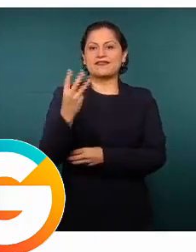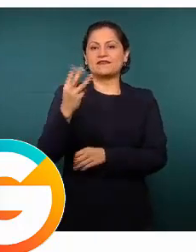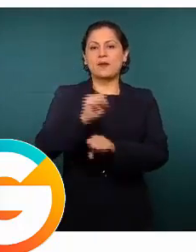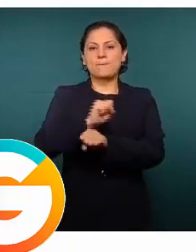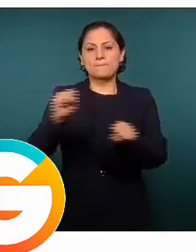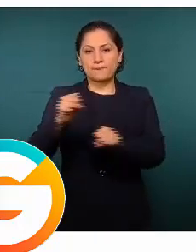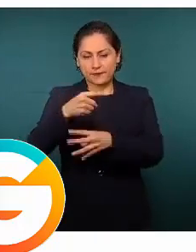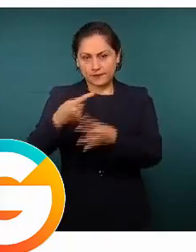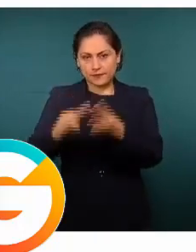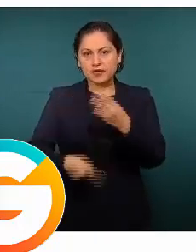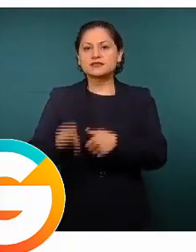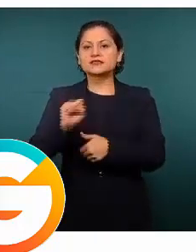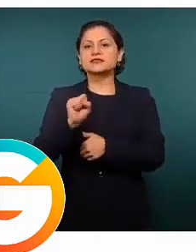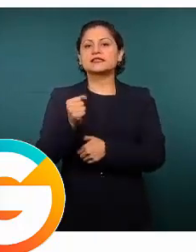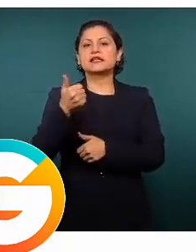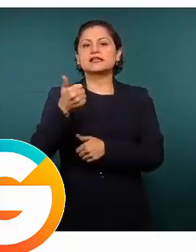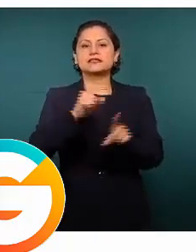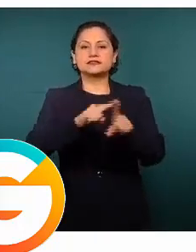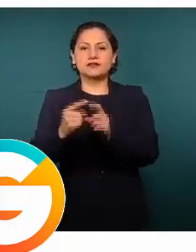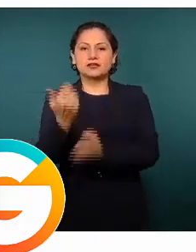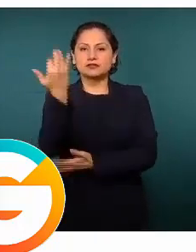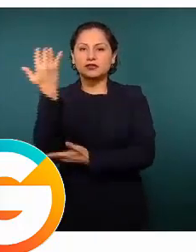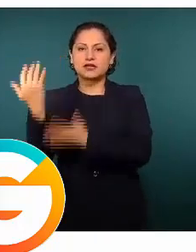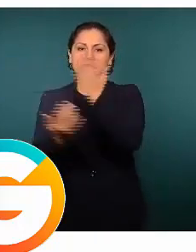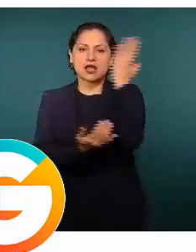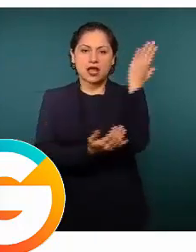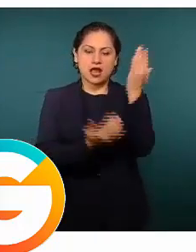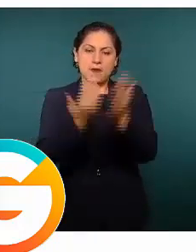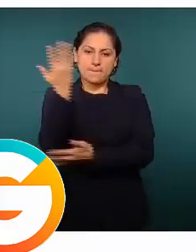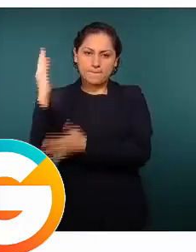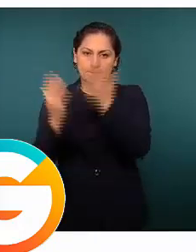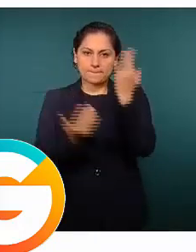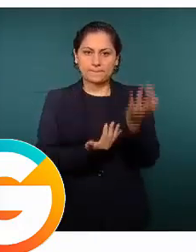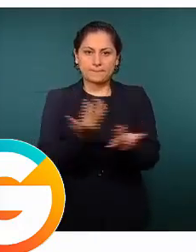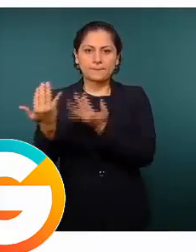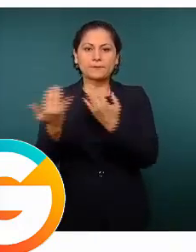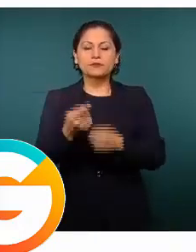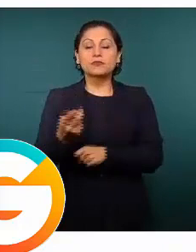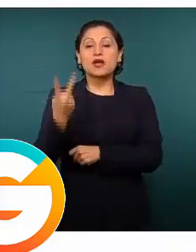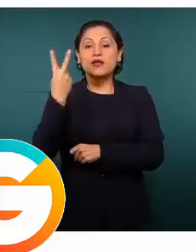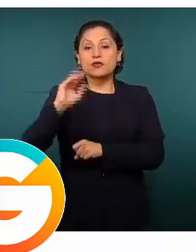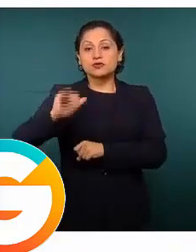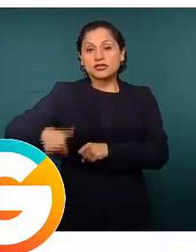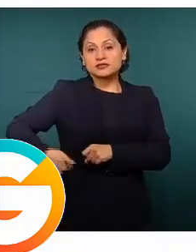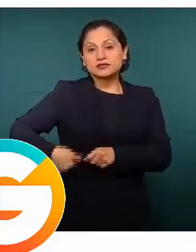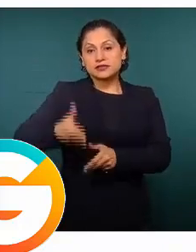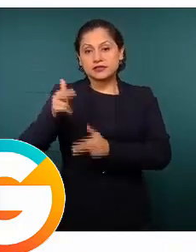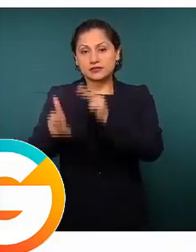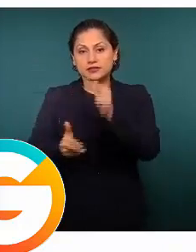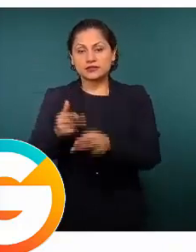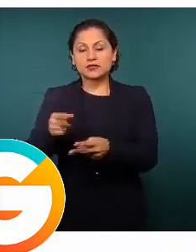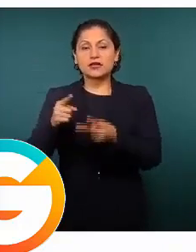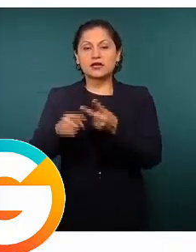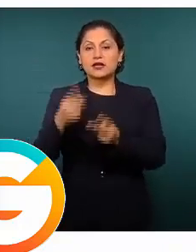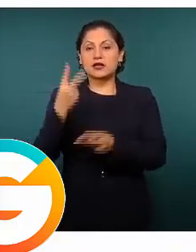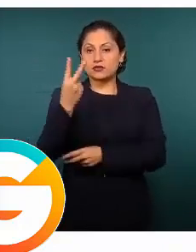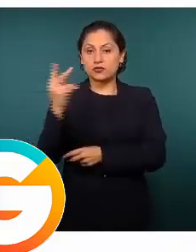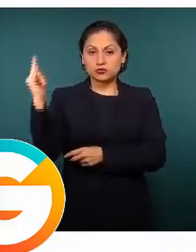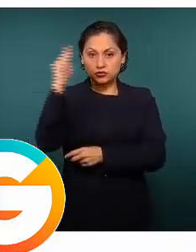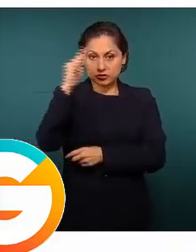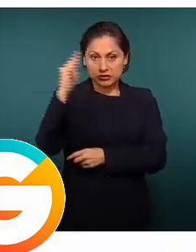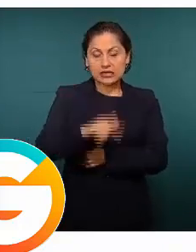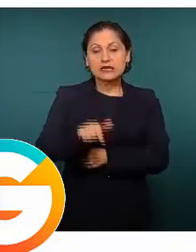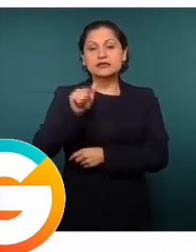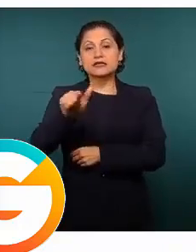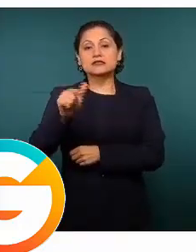66 incendios forestales y 20 urbanos, en dos accidentes ferroviarios, dos aéreos y 17 vehiculares,